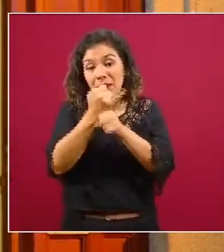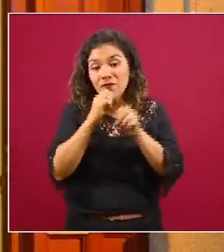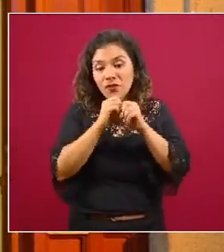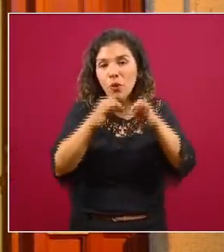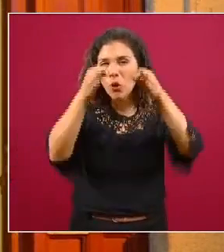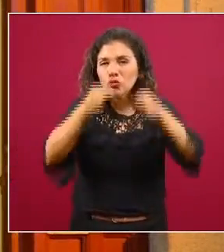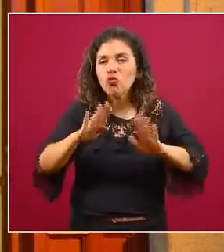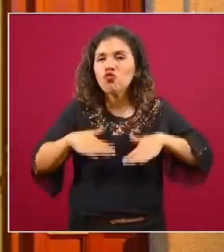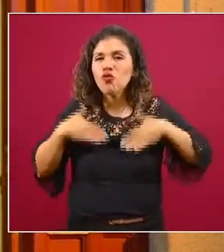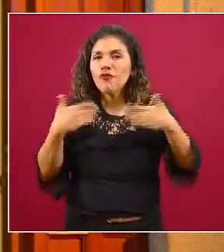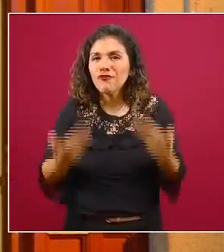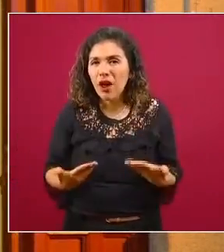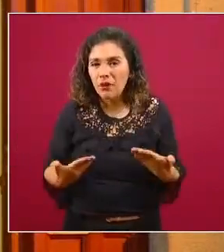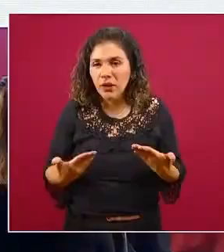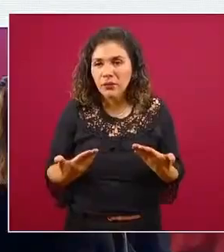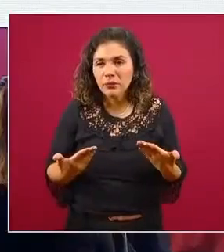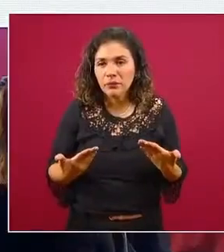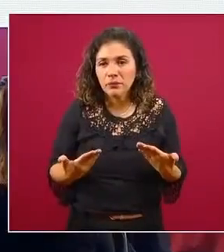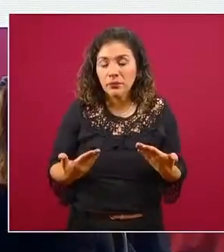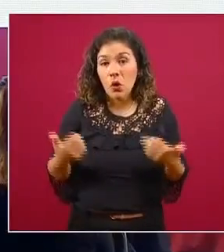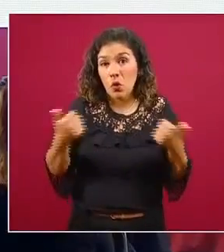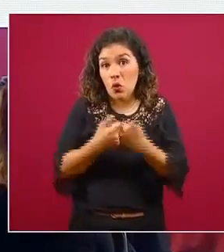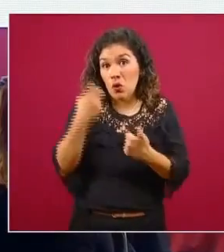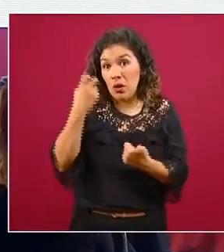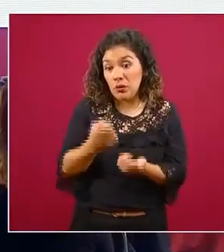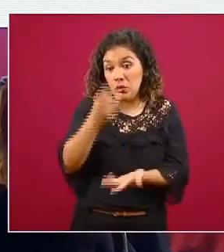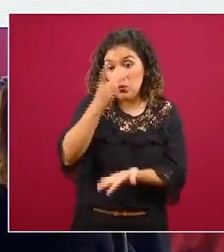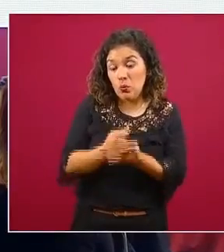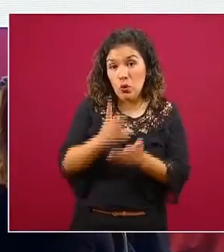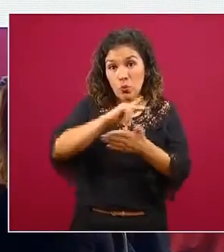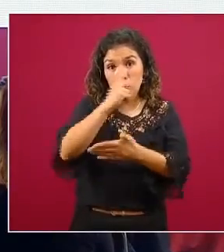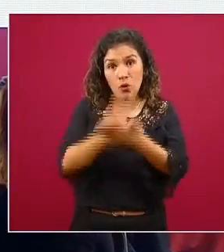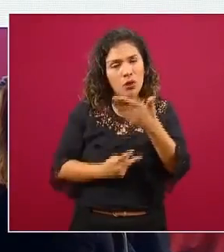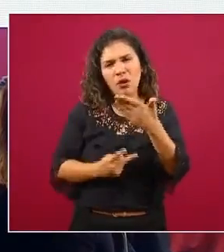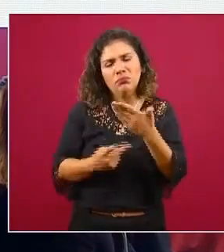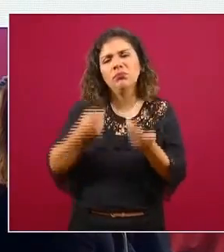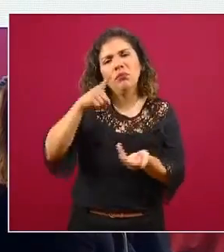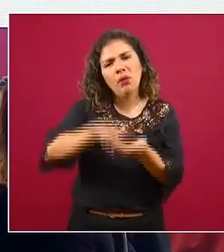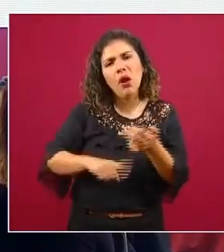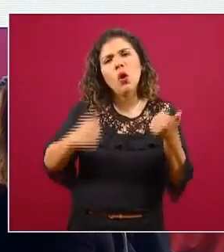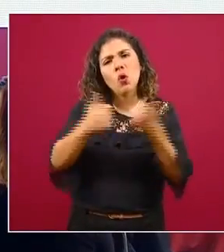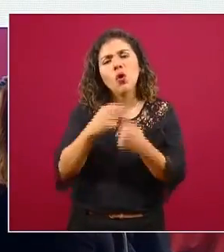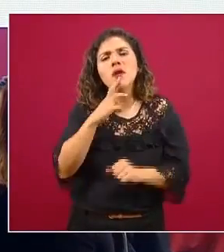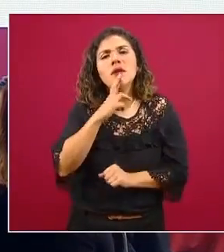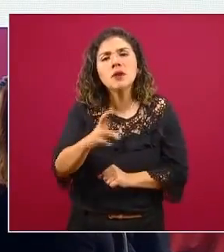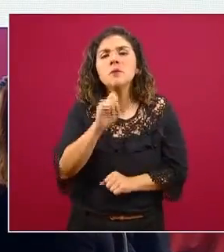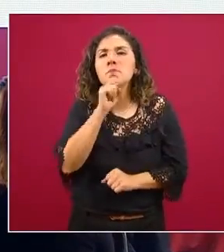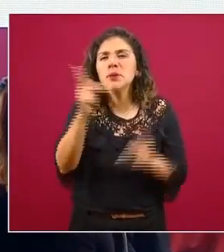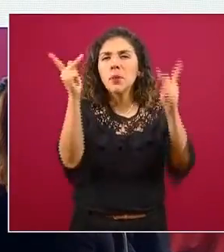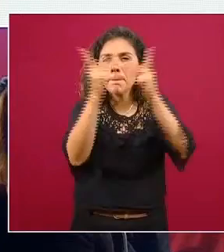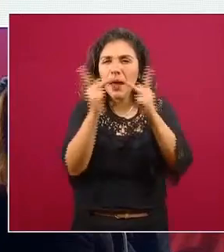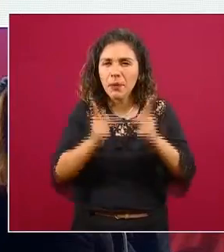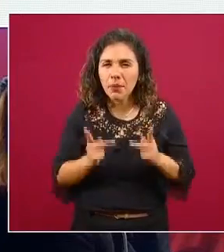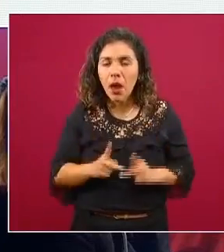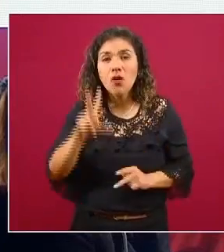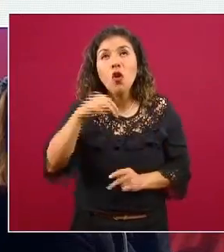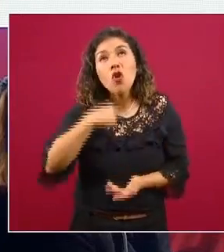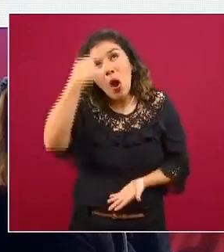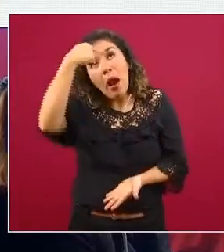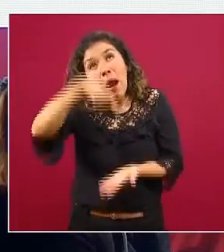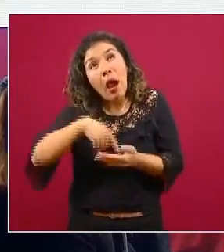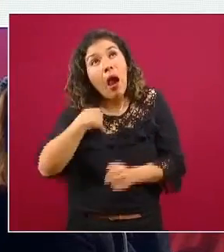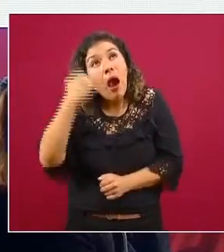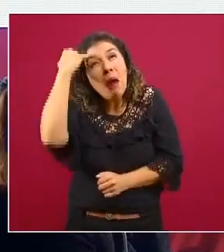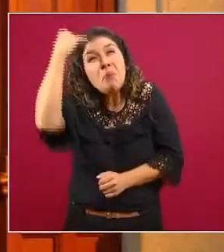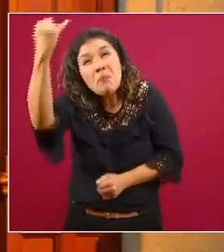confiable si uno corre este programa con esta misma información siempre va a obtener los mismos resultados no es a ojo no es lo que yo creo es